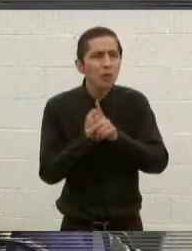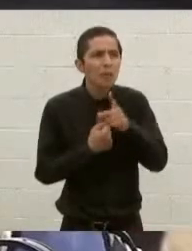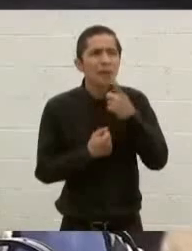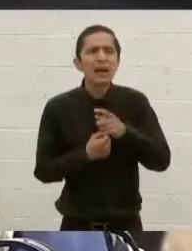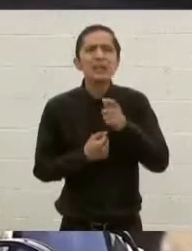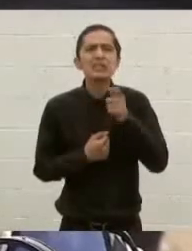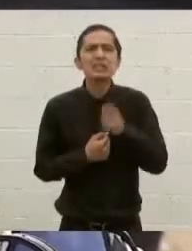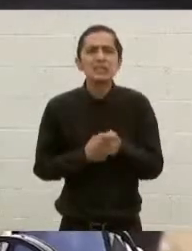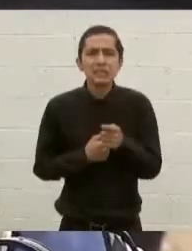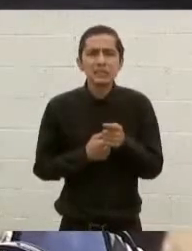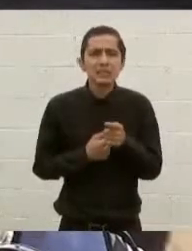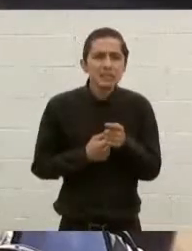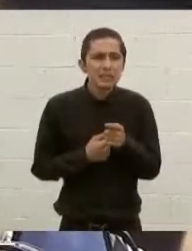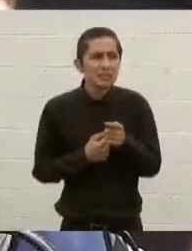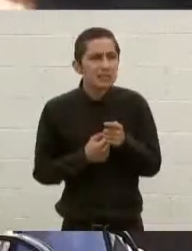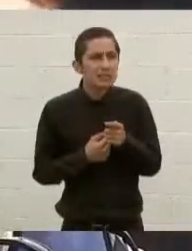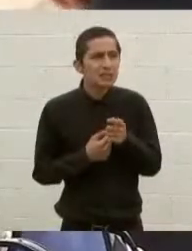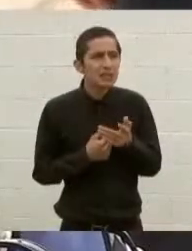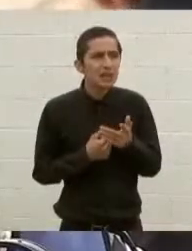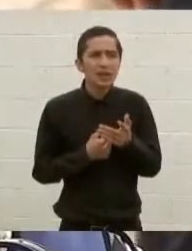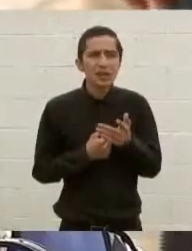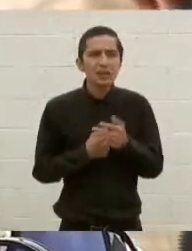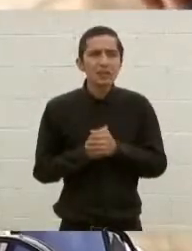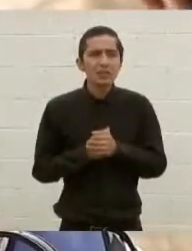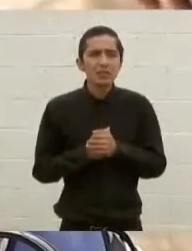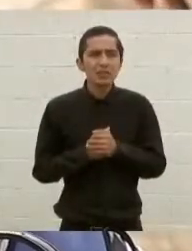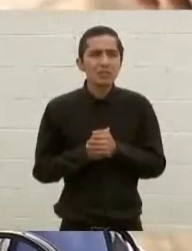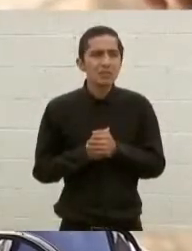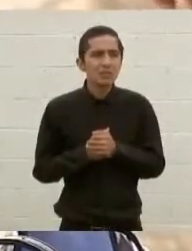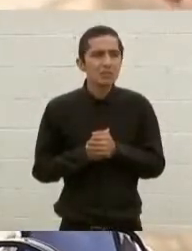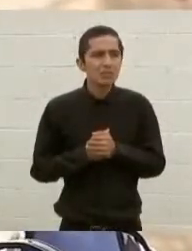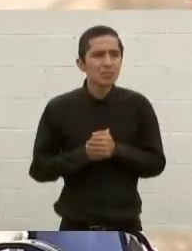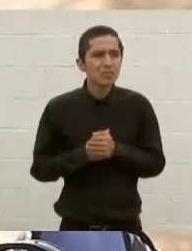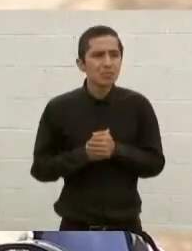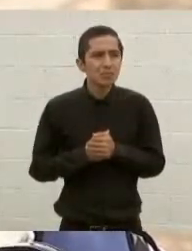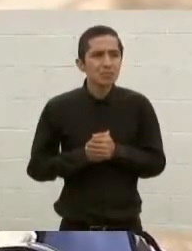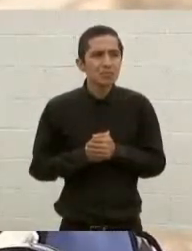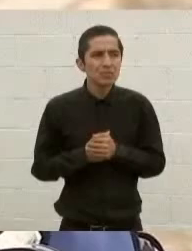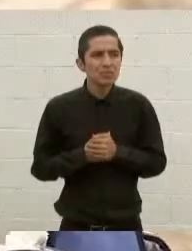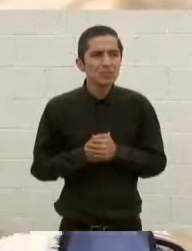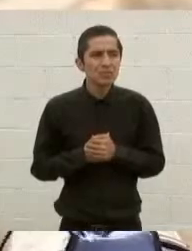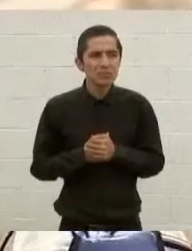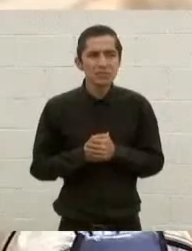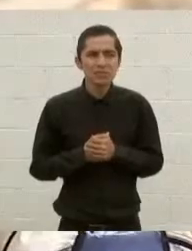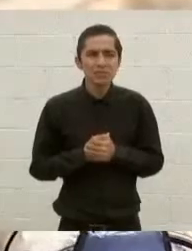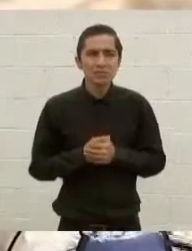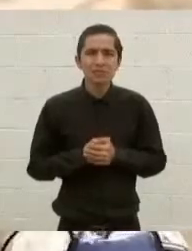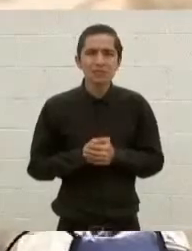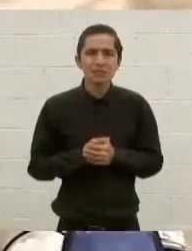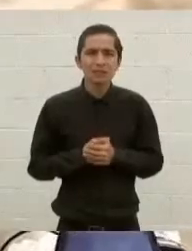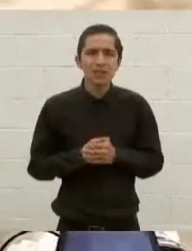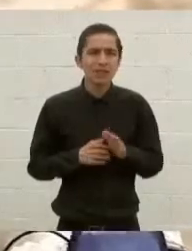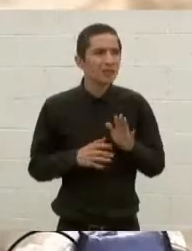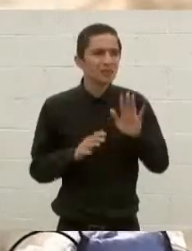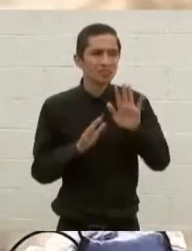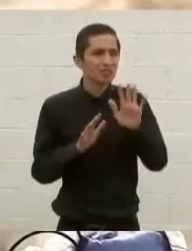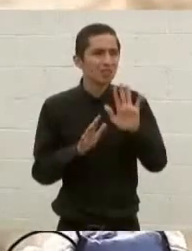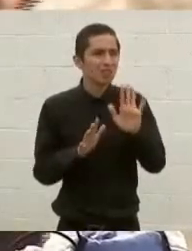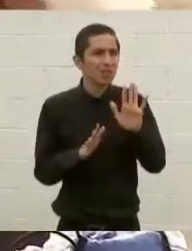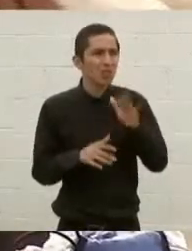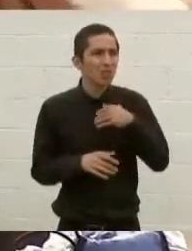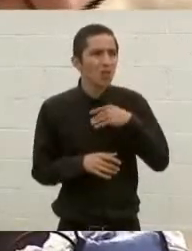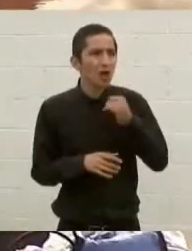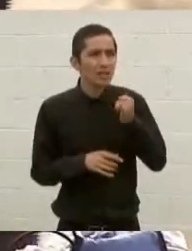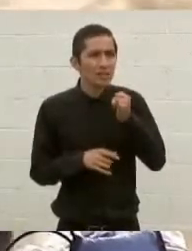atacar nuevamente al secretario de la Ciudad. ¿Es esto real? No, no tenemos esta